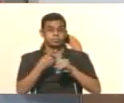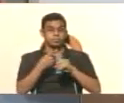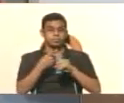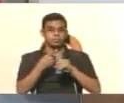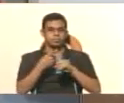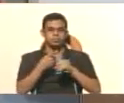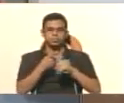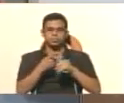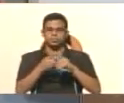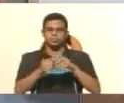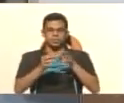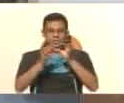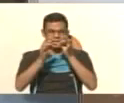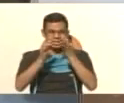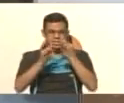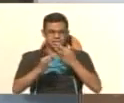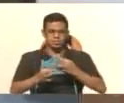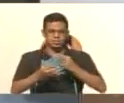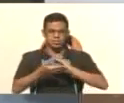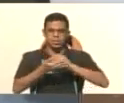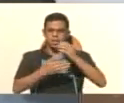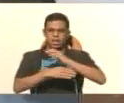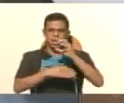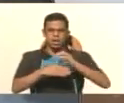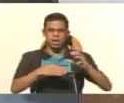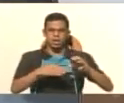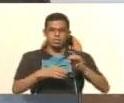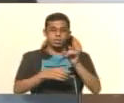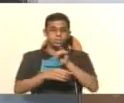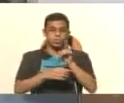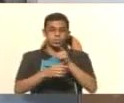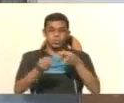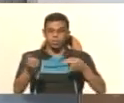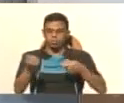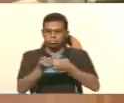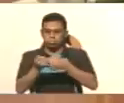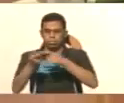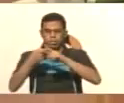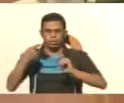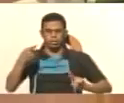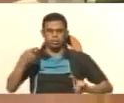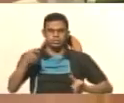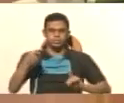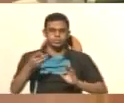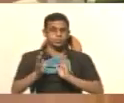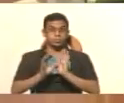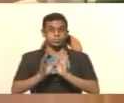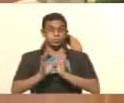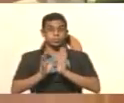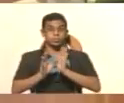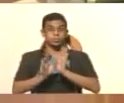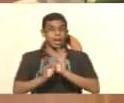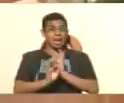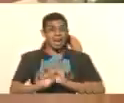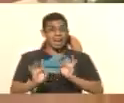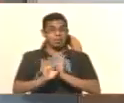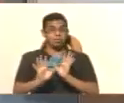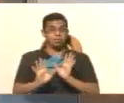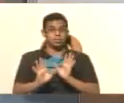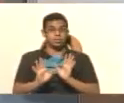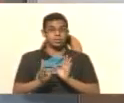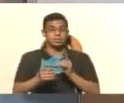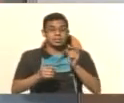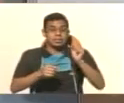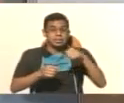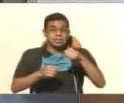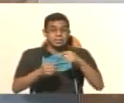estar totalmente seguros que el computador no está conectado a la corriente, a la energía eléctrica. Si la